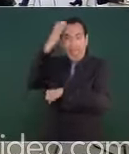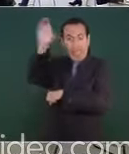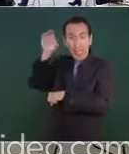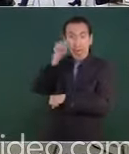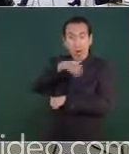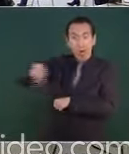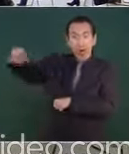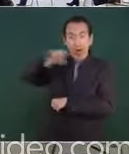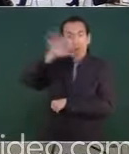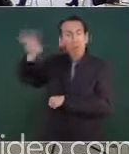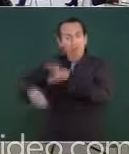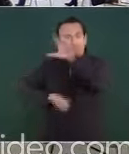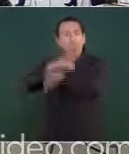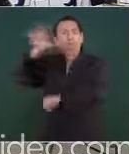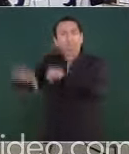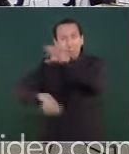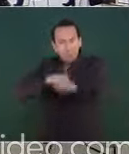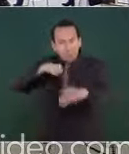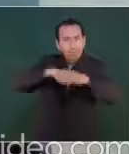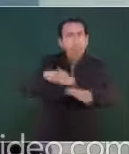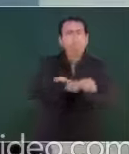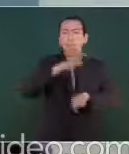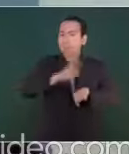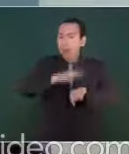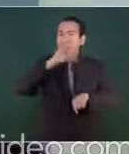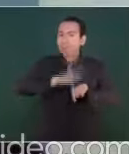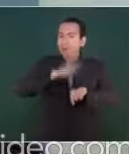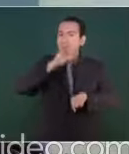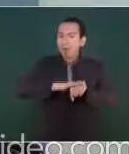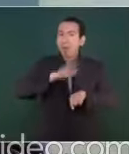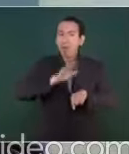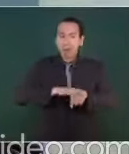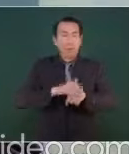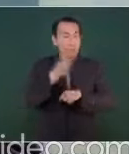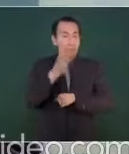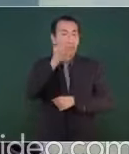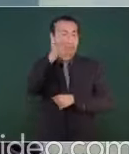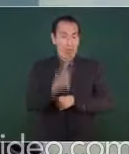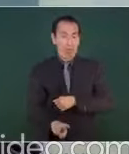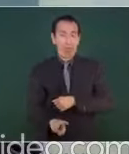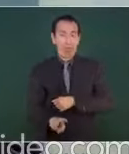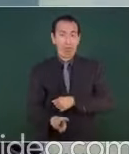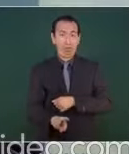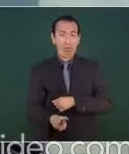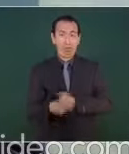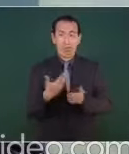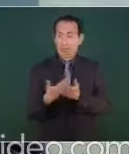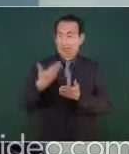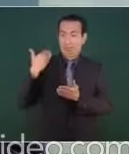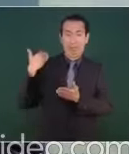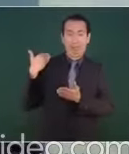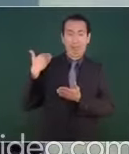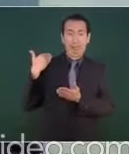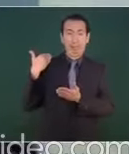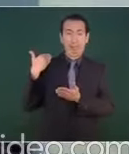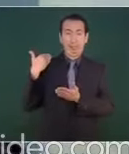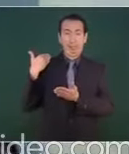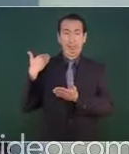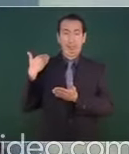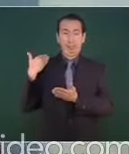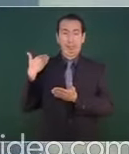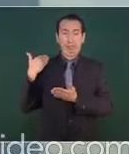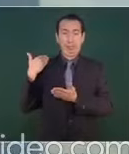cada vez más detenidos, porque ya hace relativamente poco se